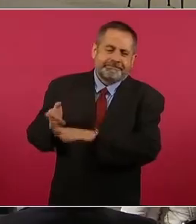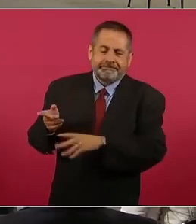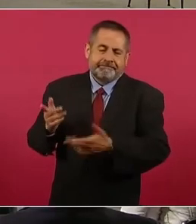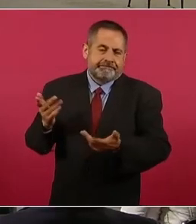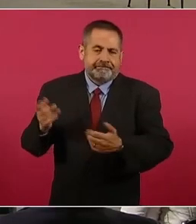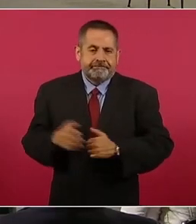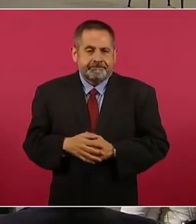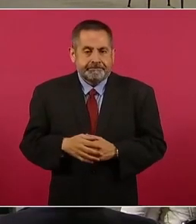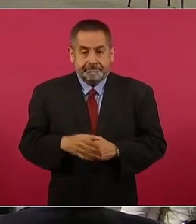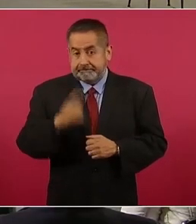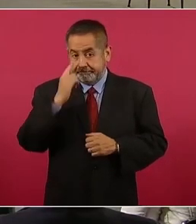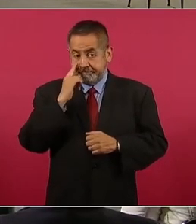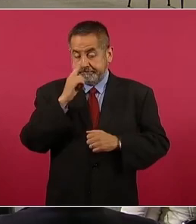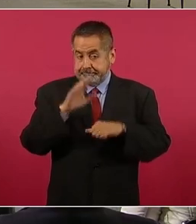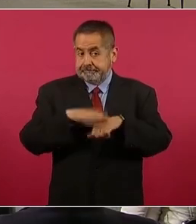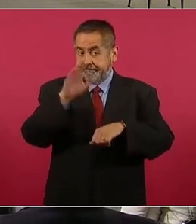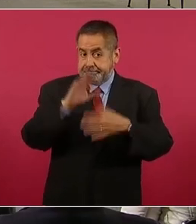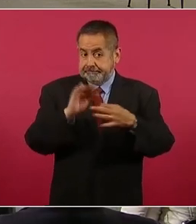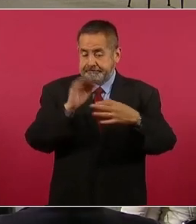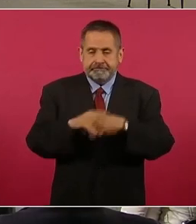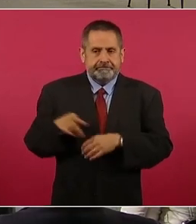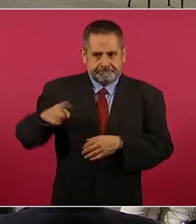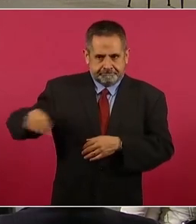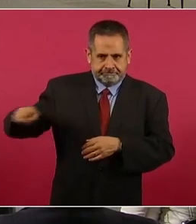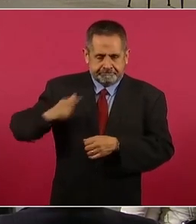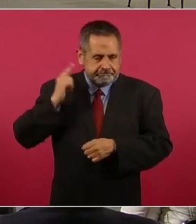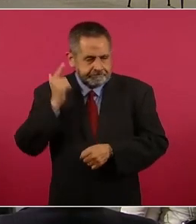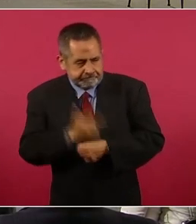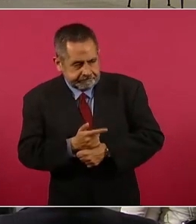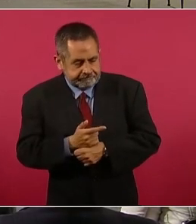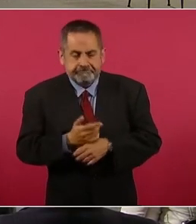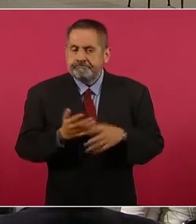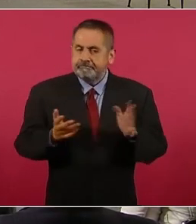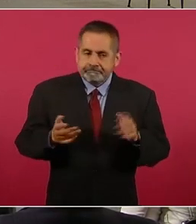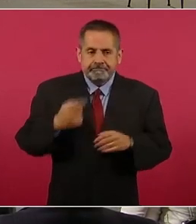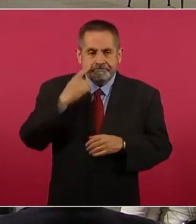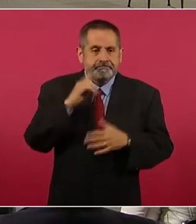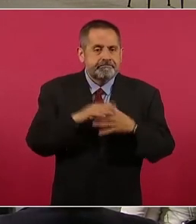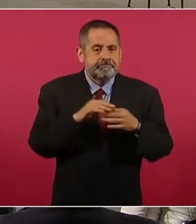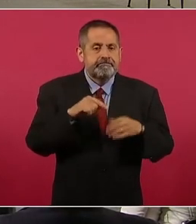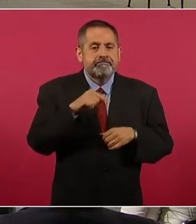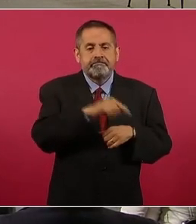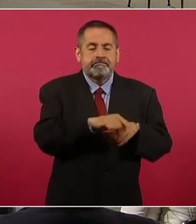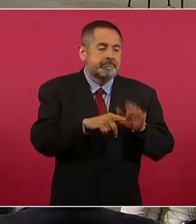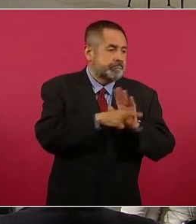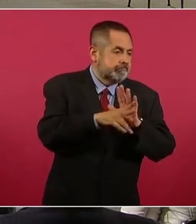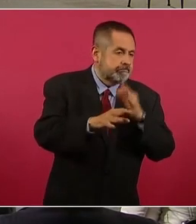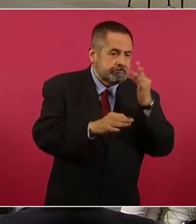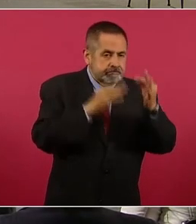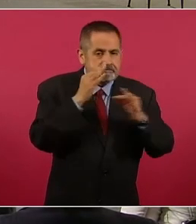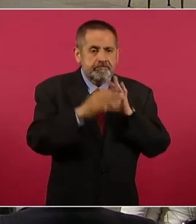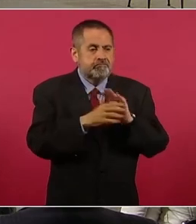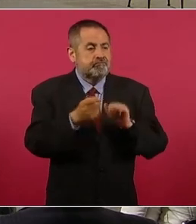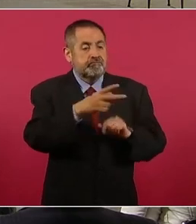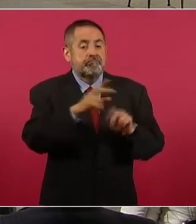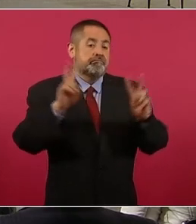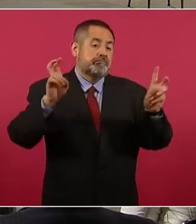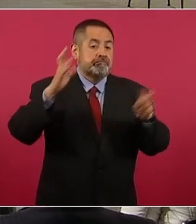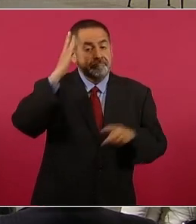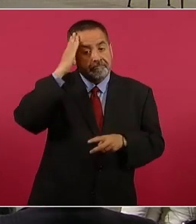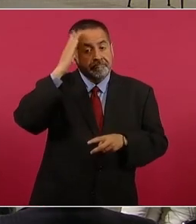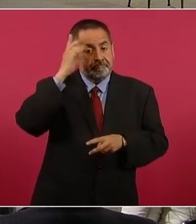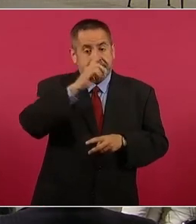Pero eso no es todo. El estudio también muestra que medios de comunicación, periodistas, líderes de opinión,